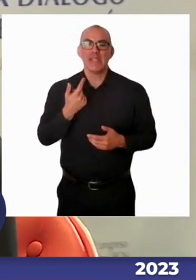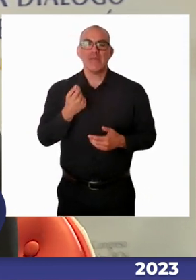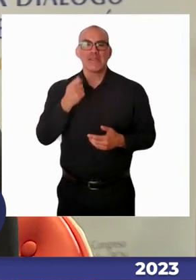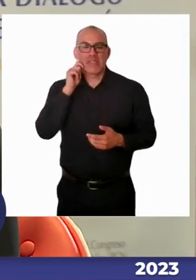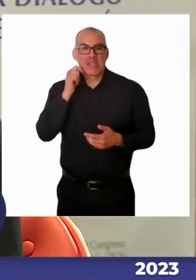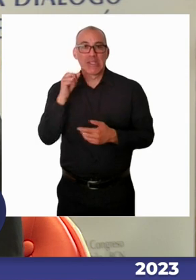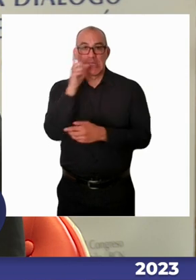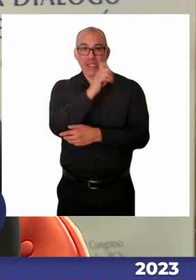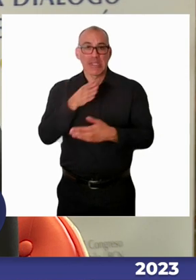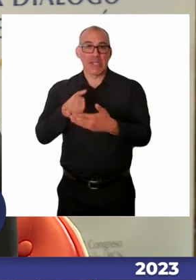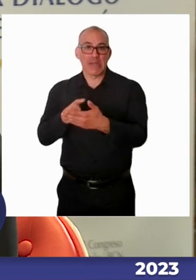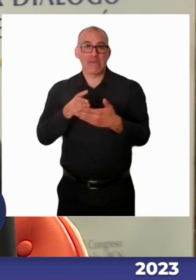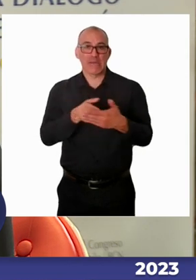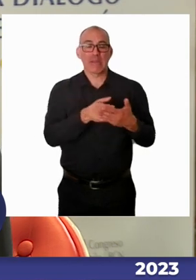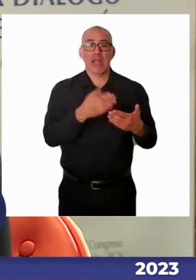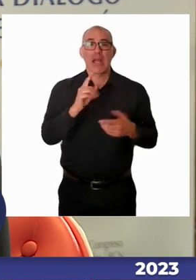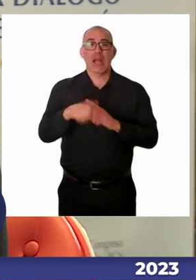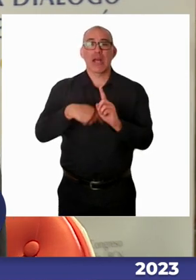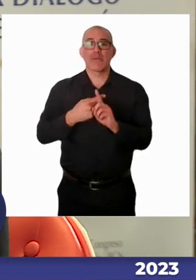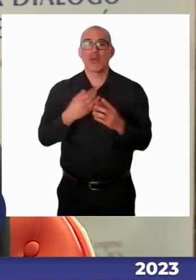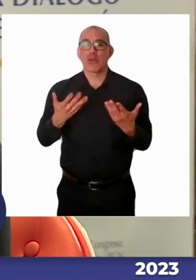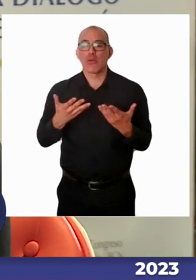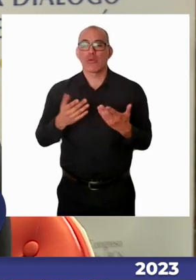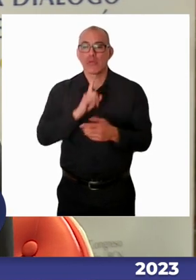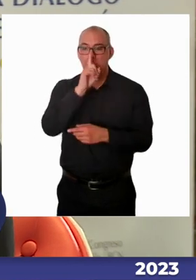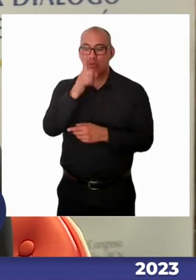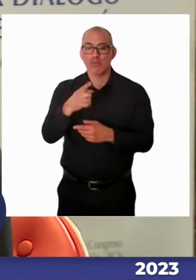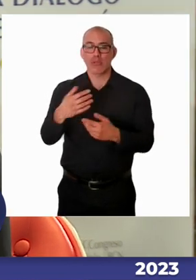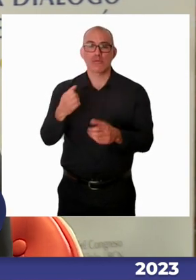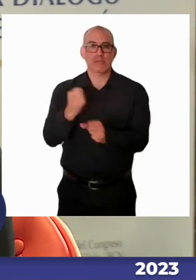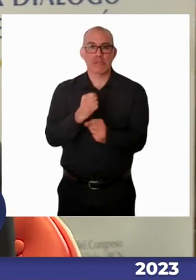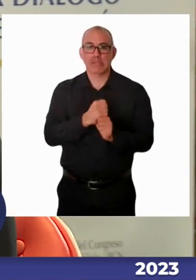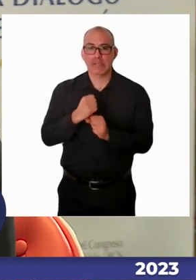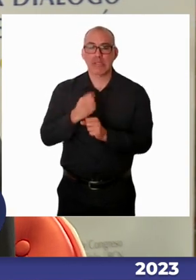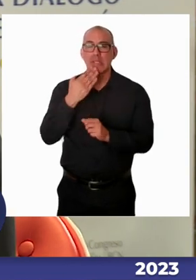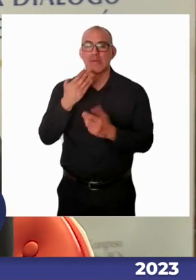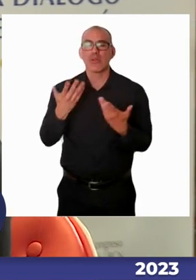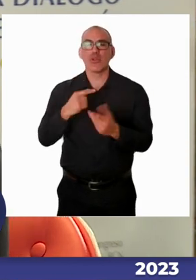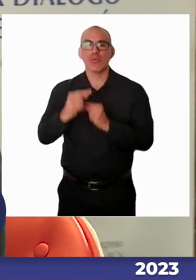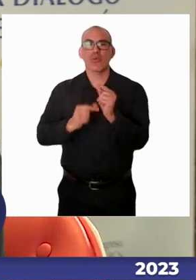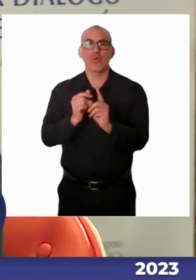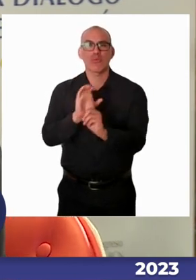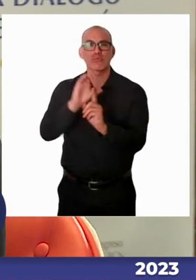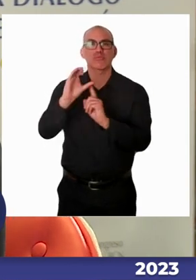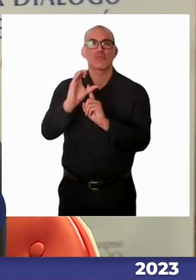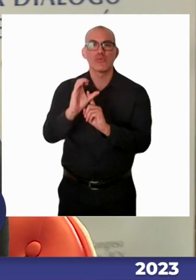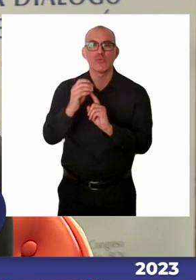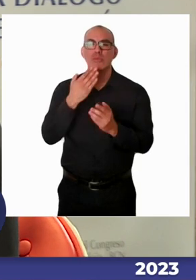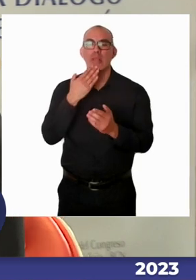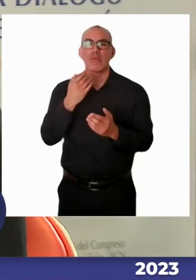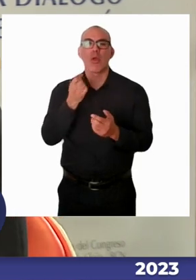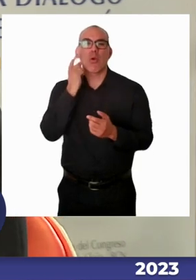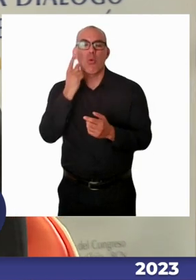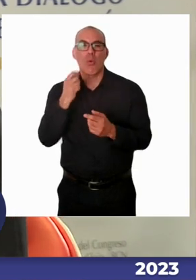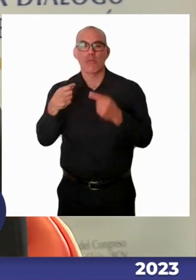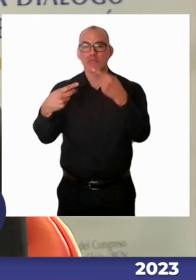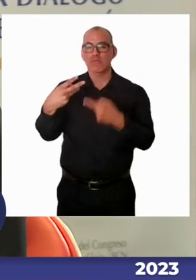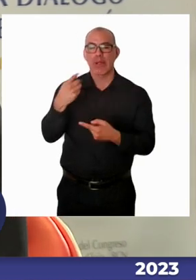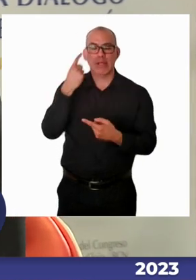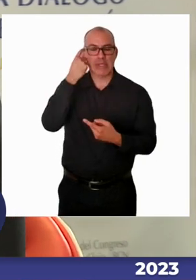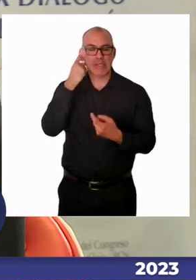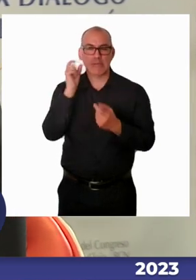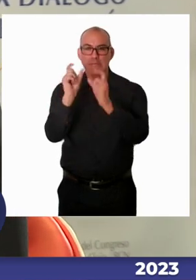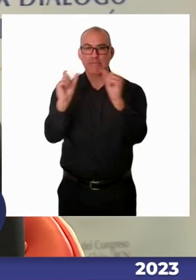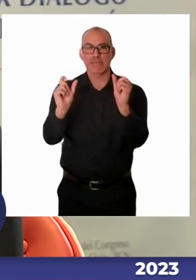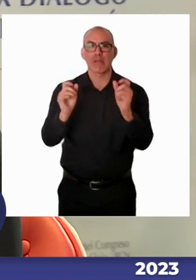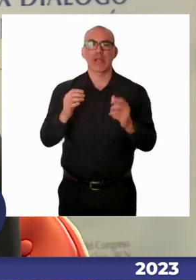necesidades de disminuir estas barreras para acceder a un aprendizaje de calidad, como todos y todas tienen derecho a acceder, y